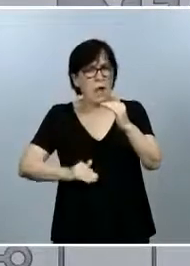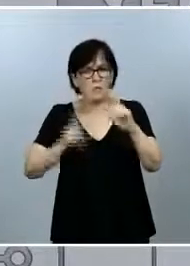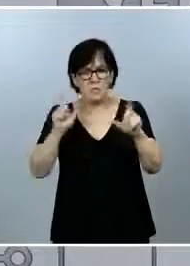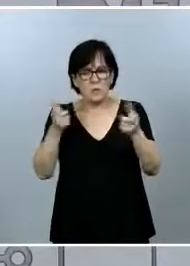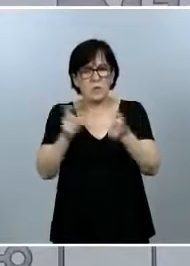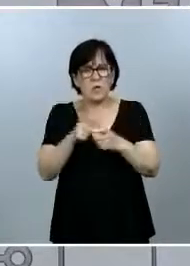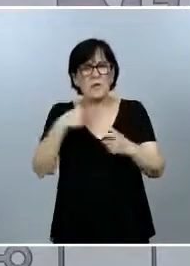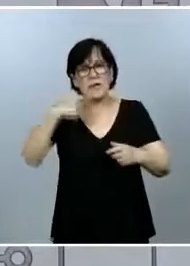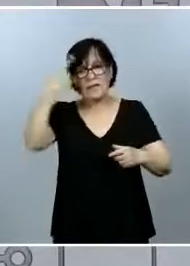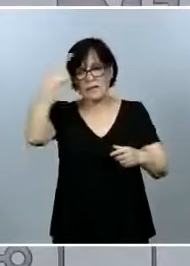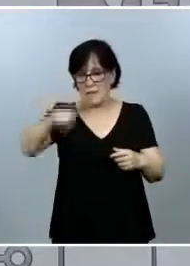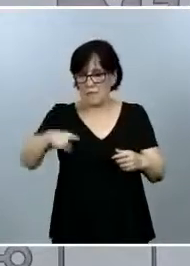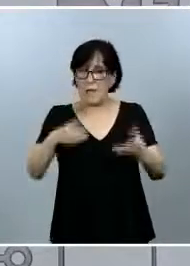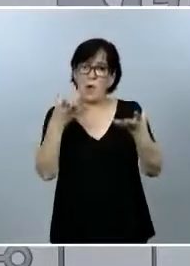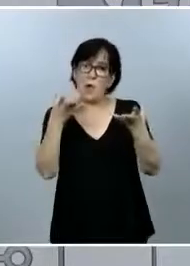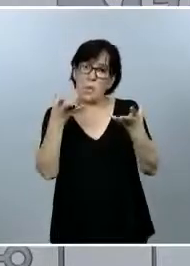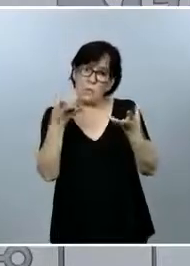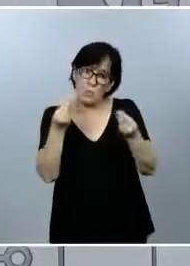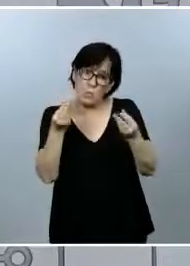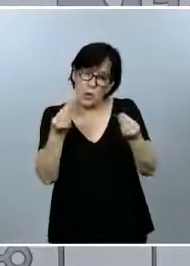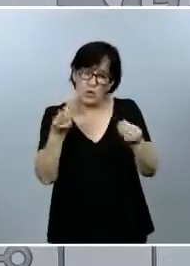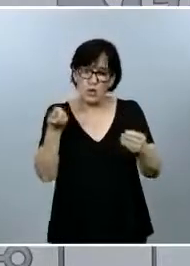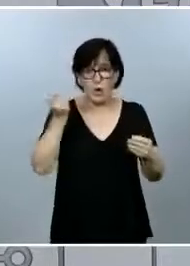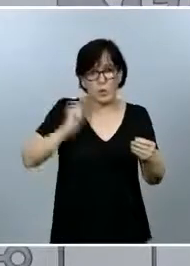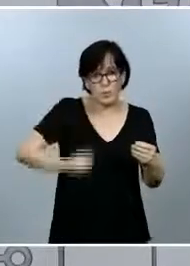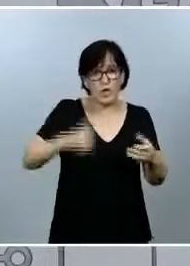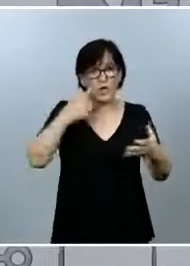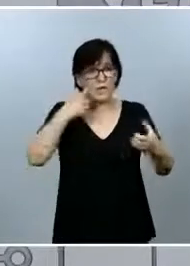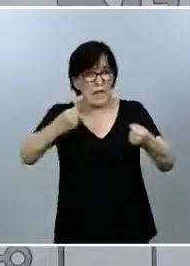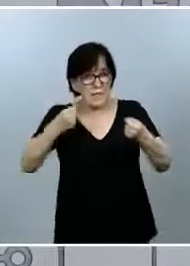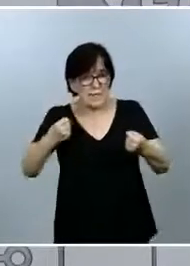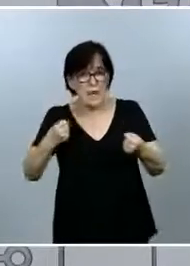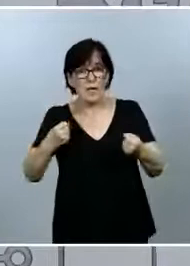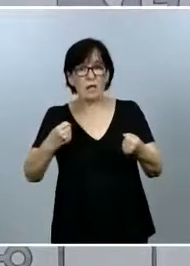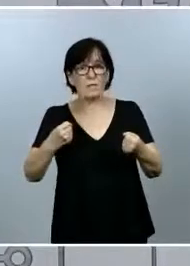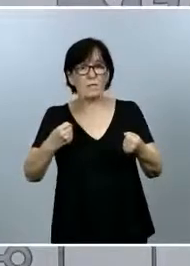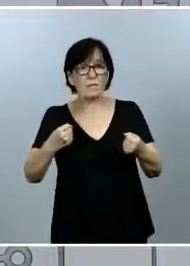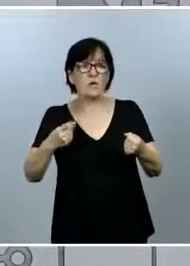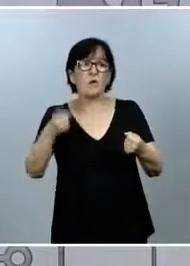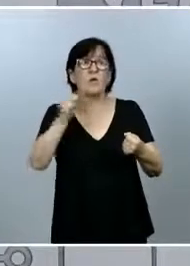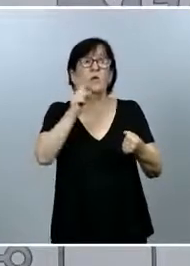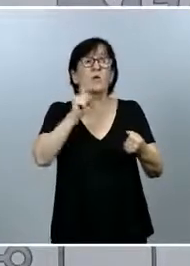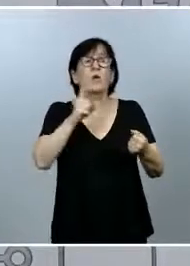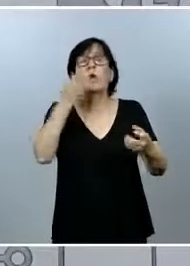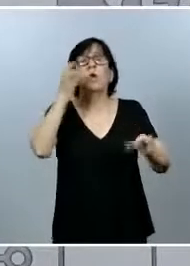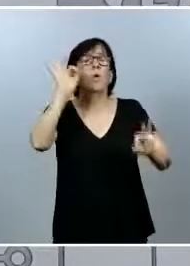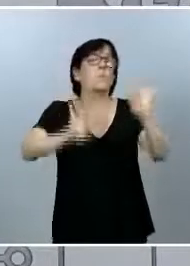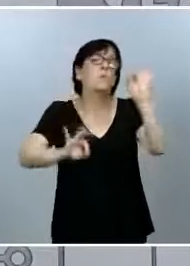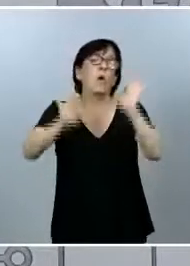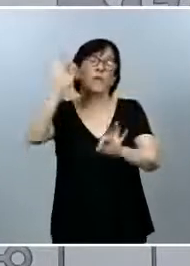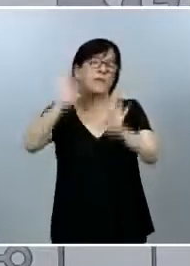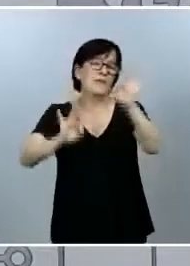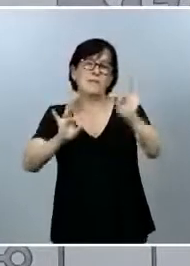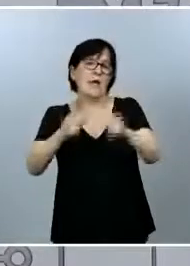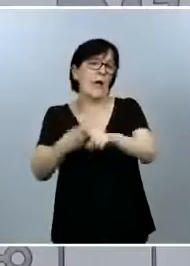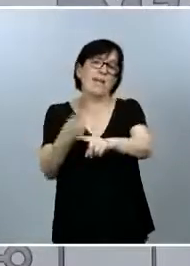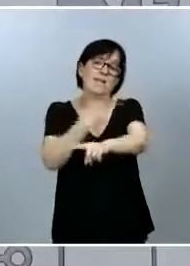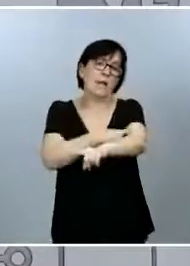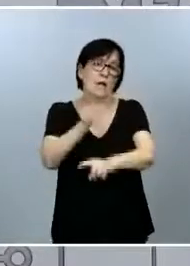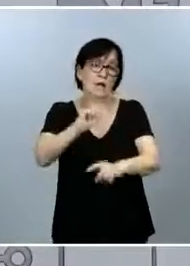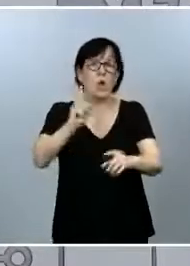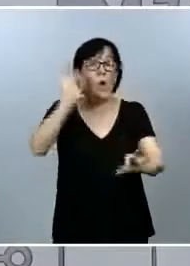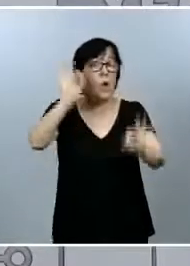tenemos que saber que muchos de los profesionales sanitarios, no vamos a decir tampoco un porcentaje exagerado, pero sí que un